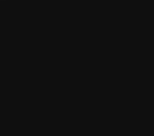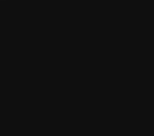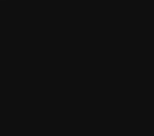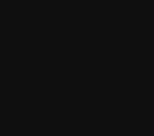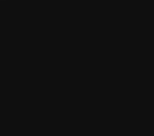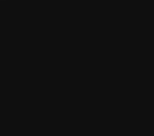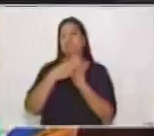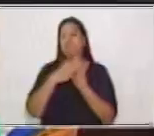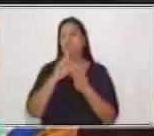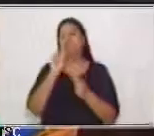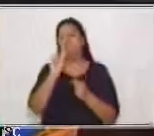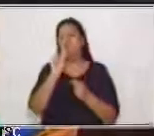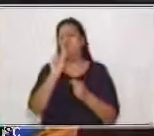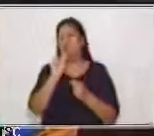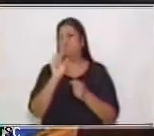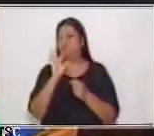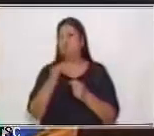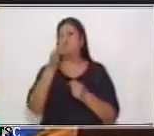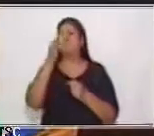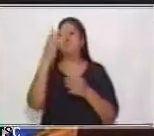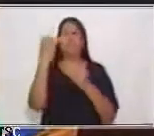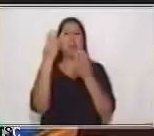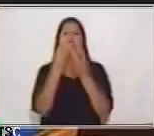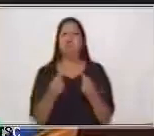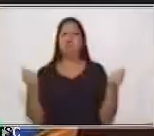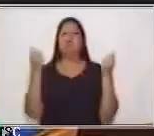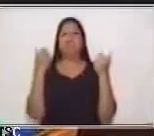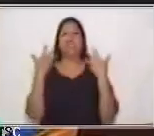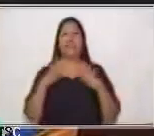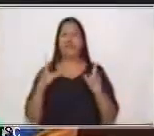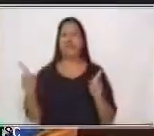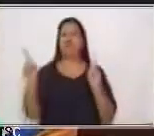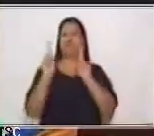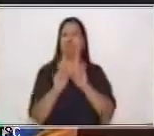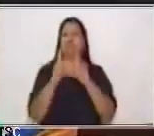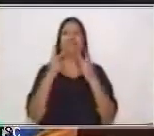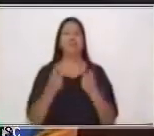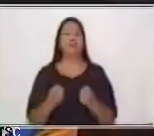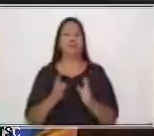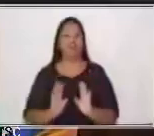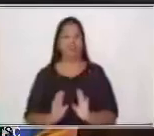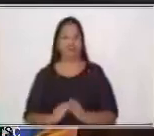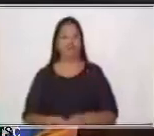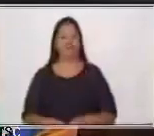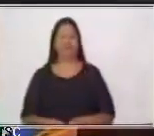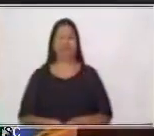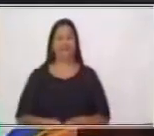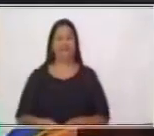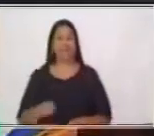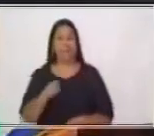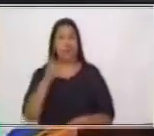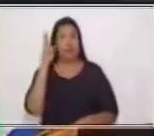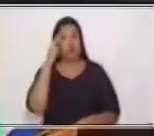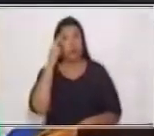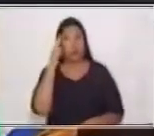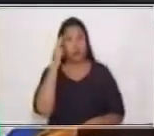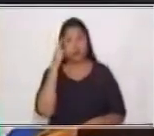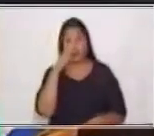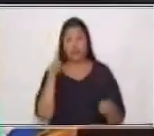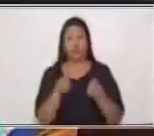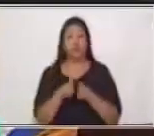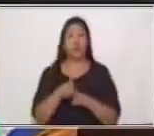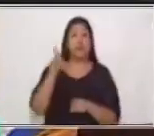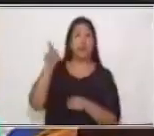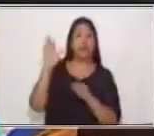temporal. Pronto vamos a salir de esto y estaremos juntos nuevamente. Te recuerdo también que si en casa hay alguna